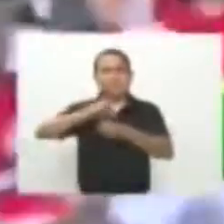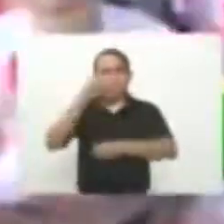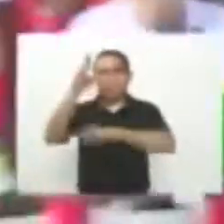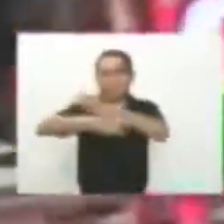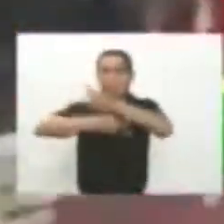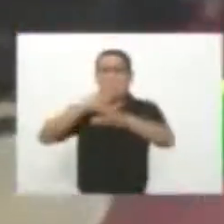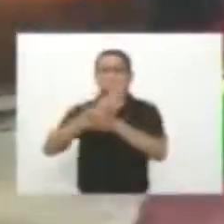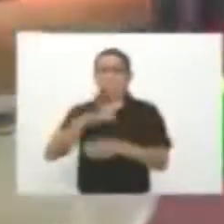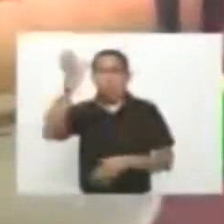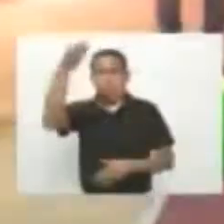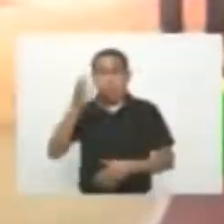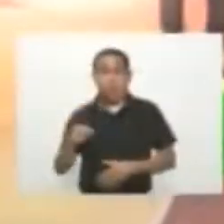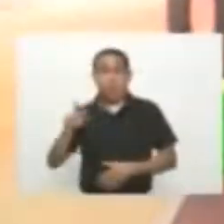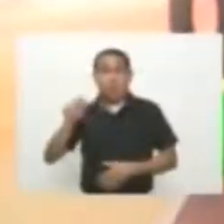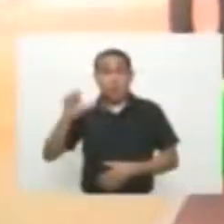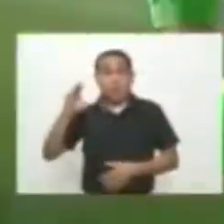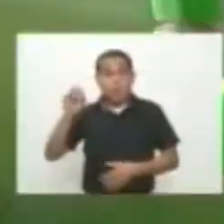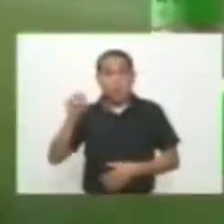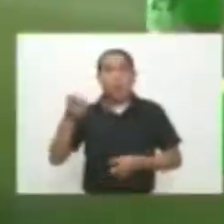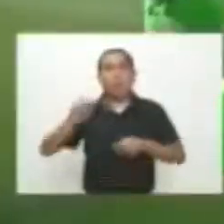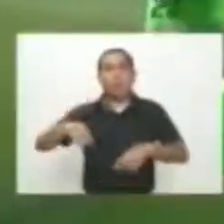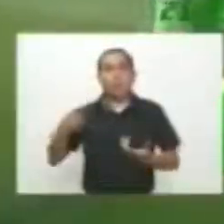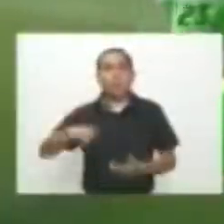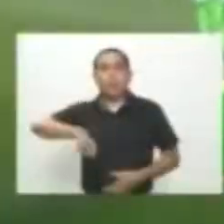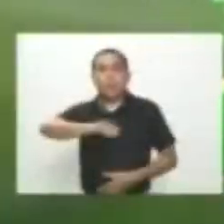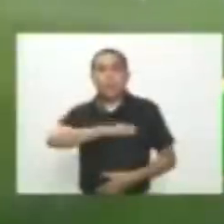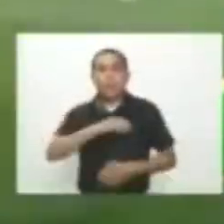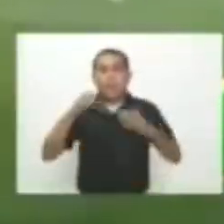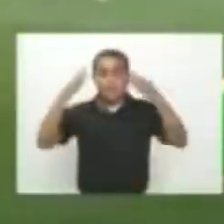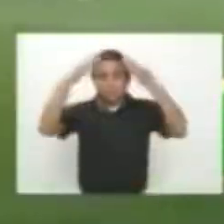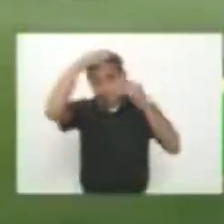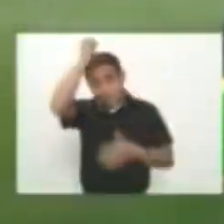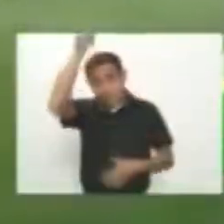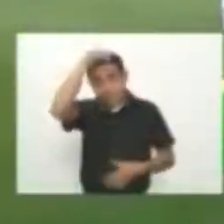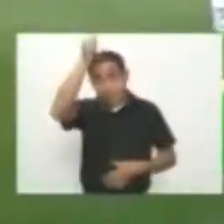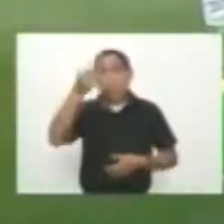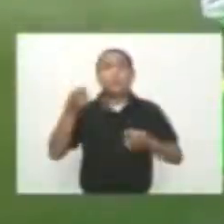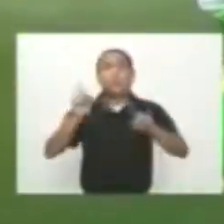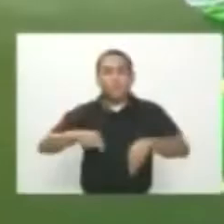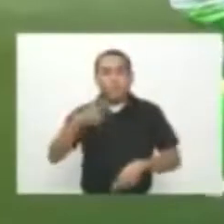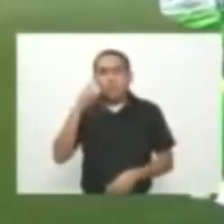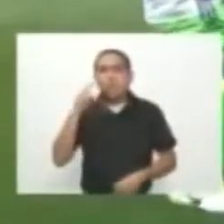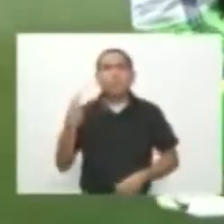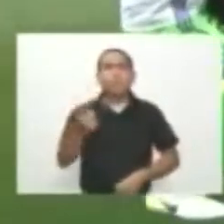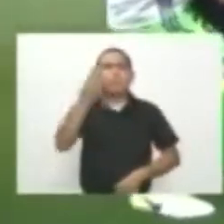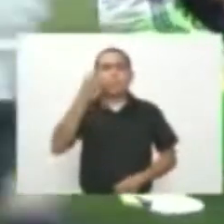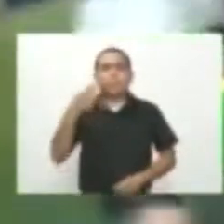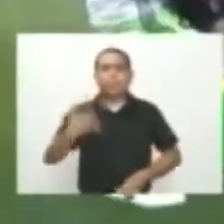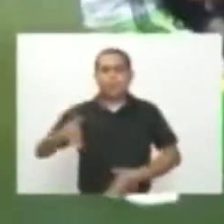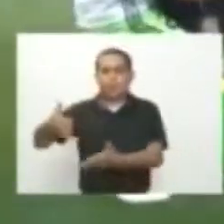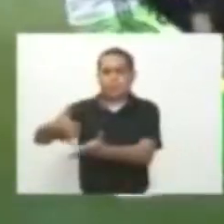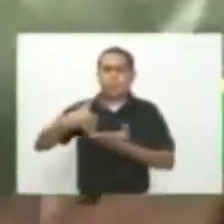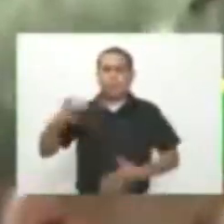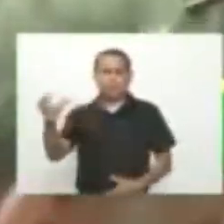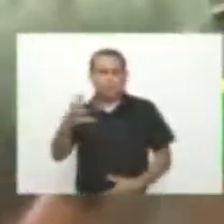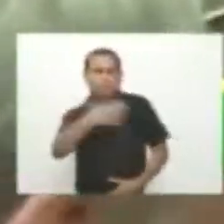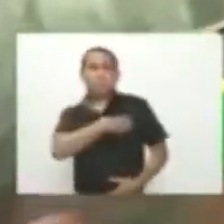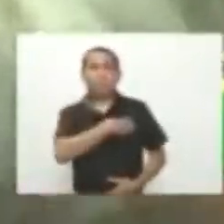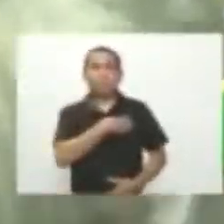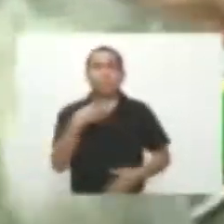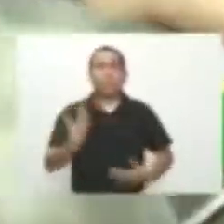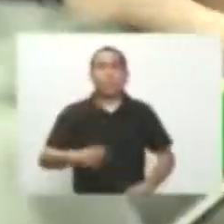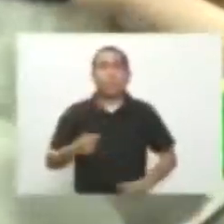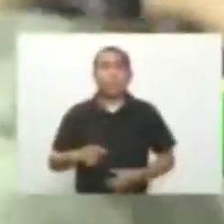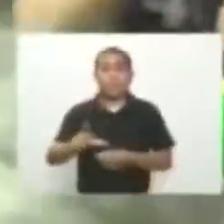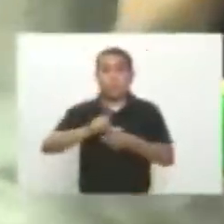En Francia Con Falcao García Y España Con James Rodríguez Por primera vez Dos jugadores nacionales Se coronaron campeones La